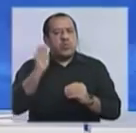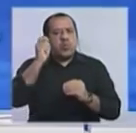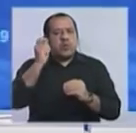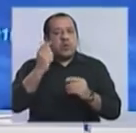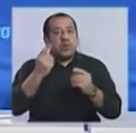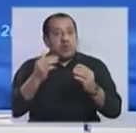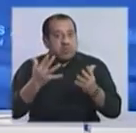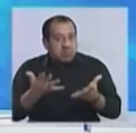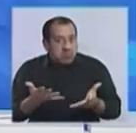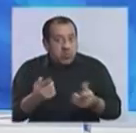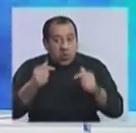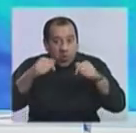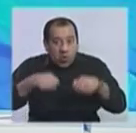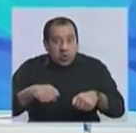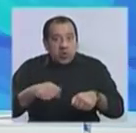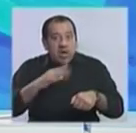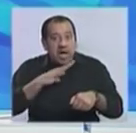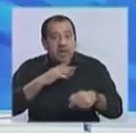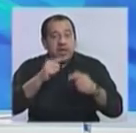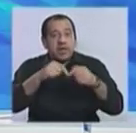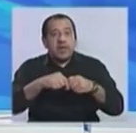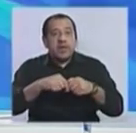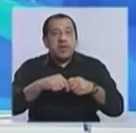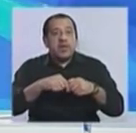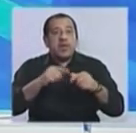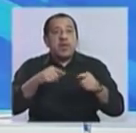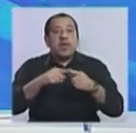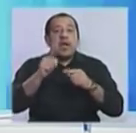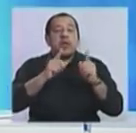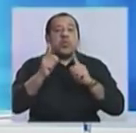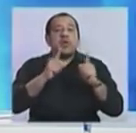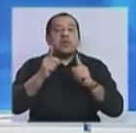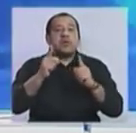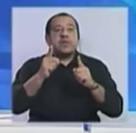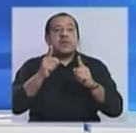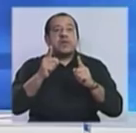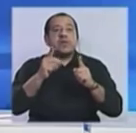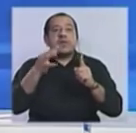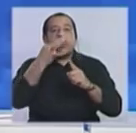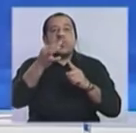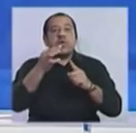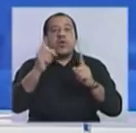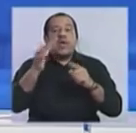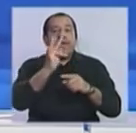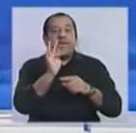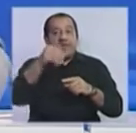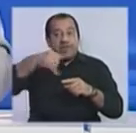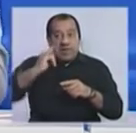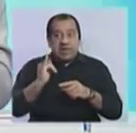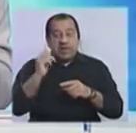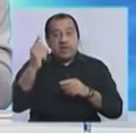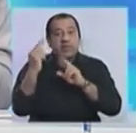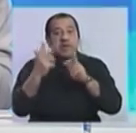Increíblemente, hoy aparece un artículo que recoge algunas declaraciones de algún integrante del Fondo Monetario Internacional